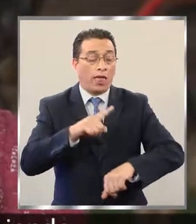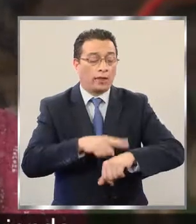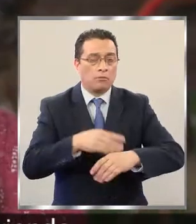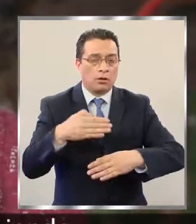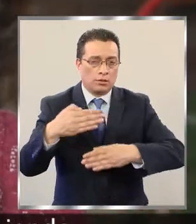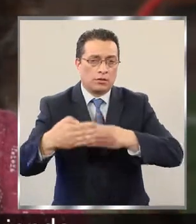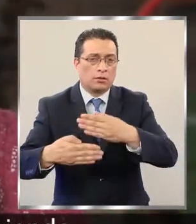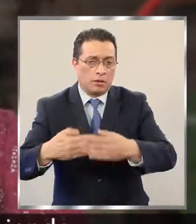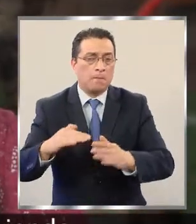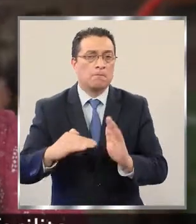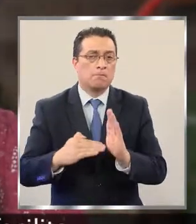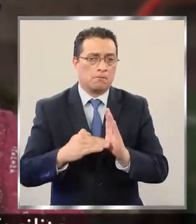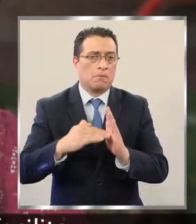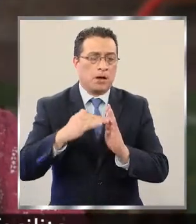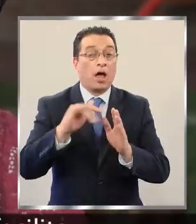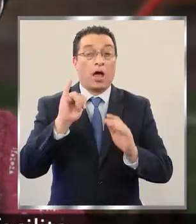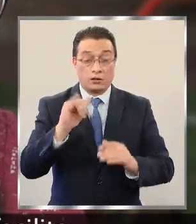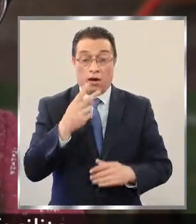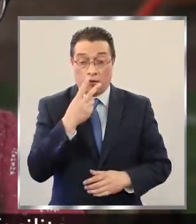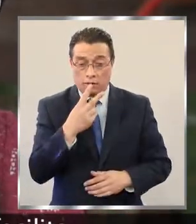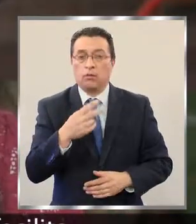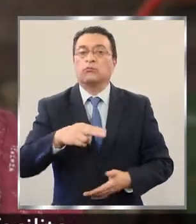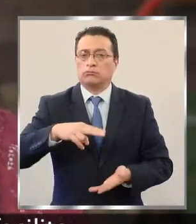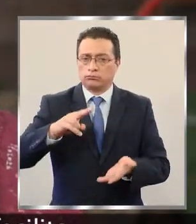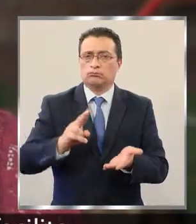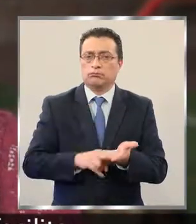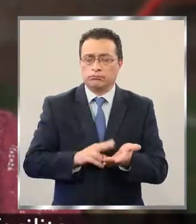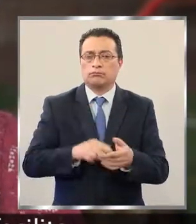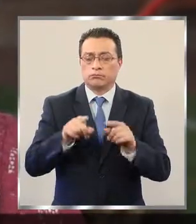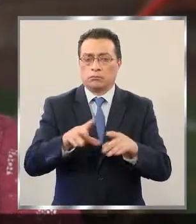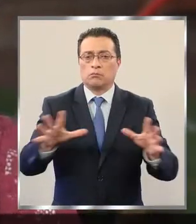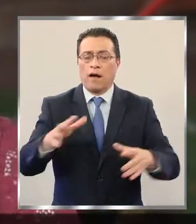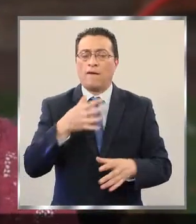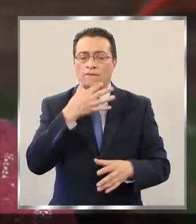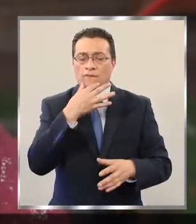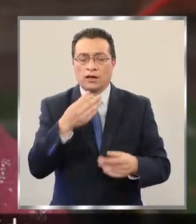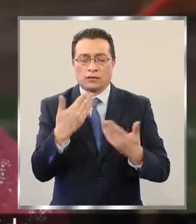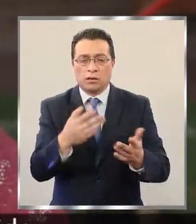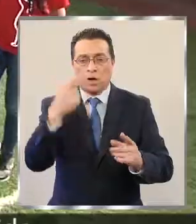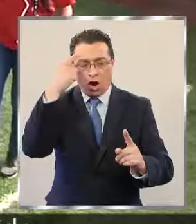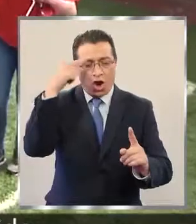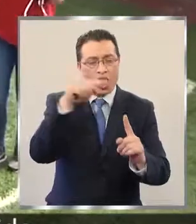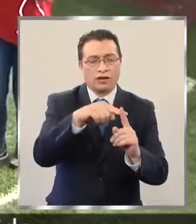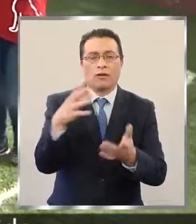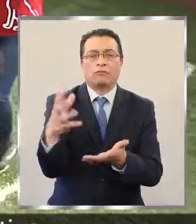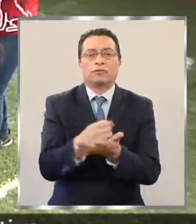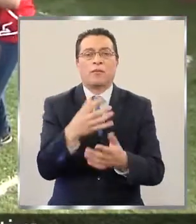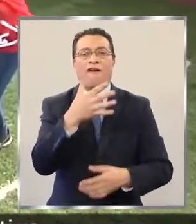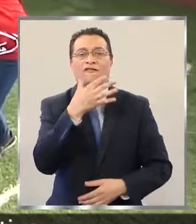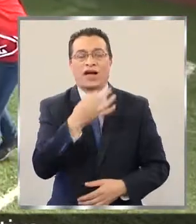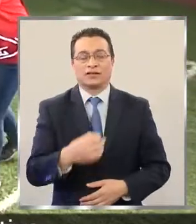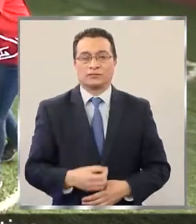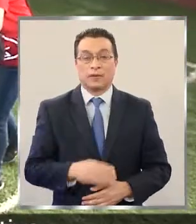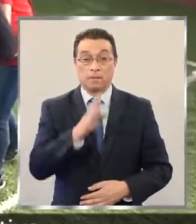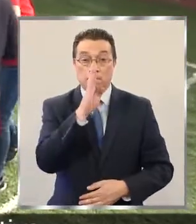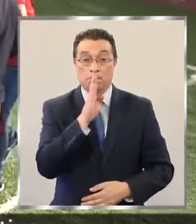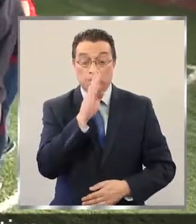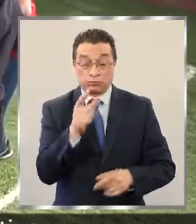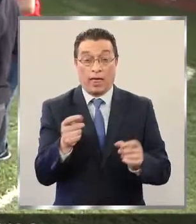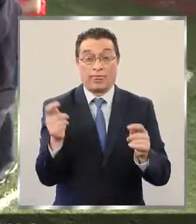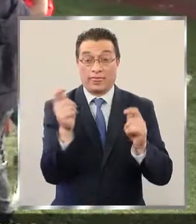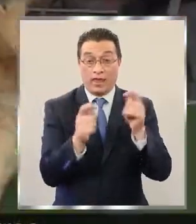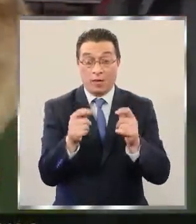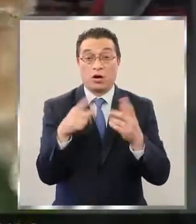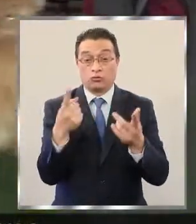pasando el tiempo y que vayamos viendo que efectivamente esto facilita y que se llegan a los objetivos más rápido. Canoterapia, una